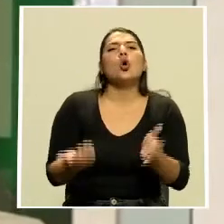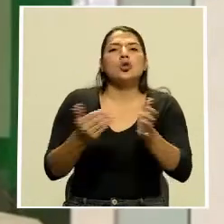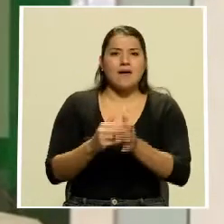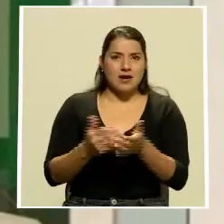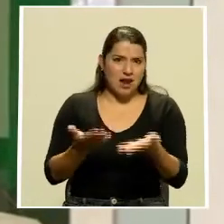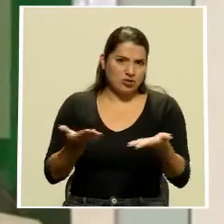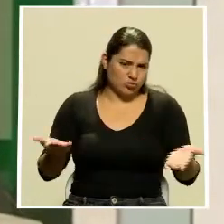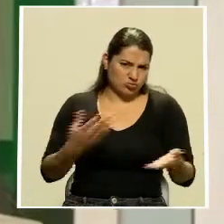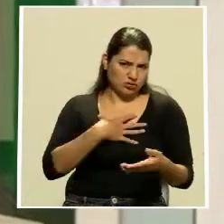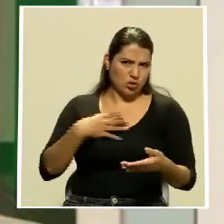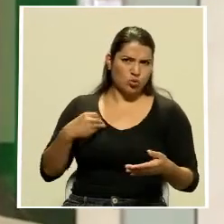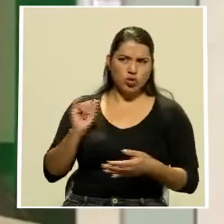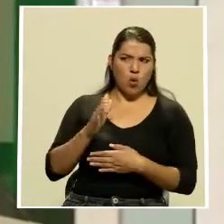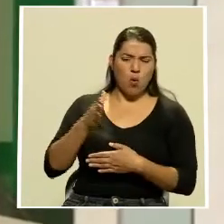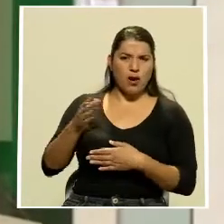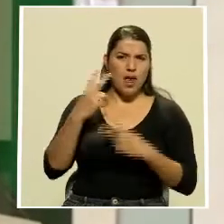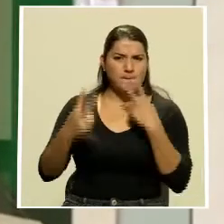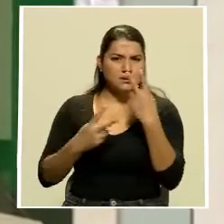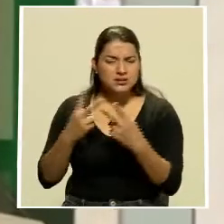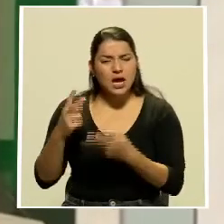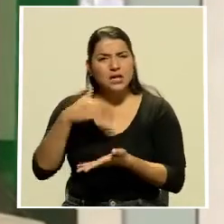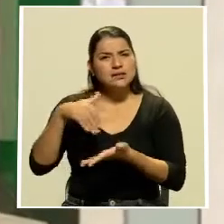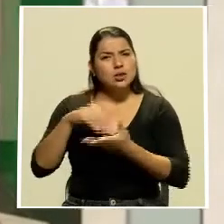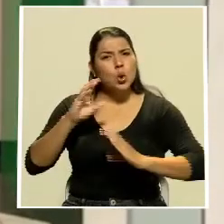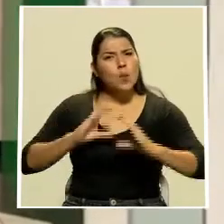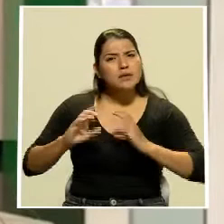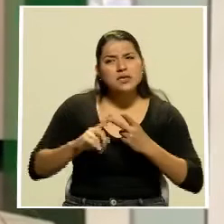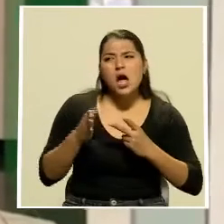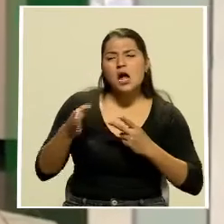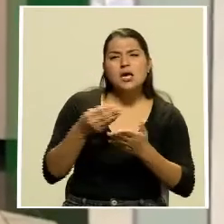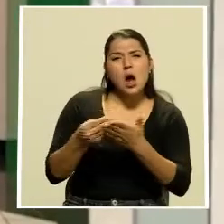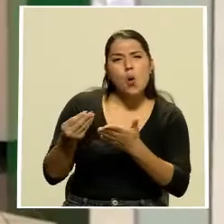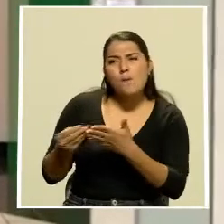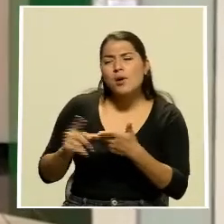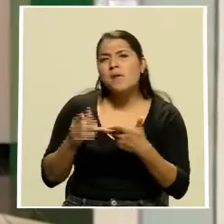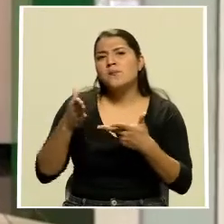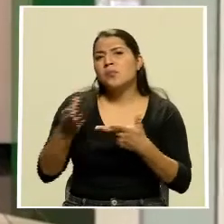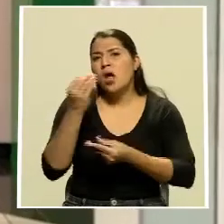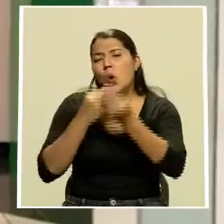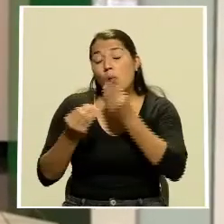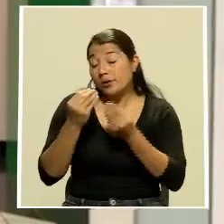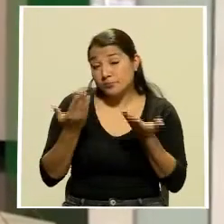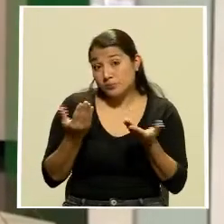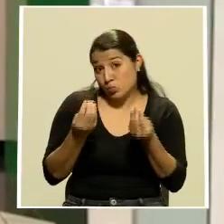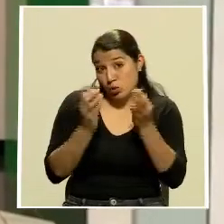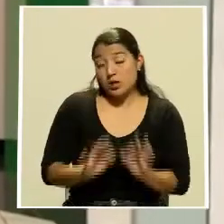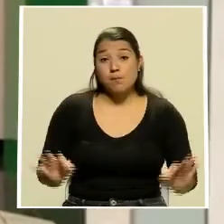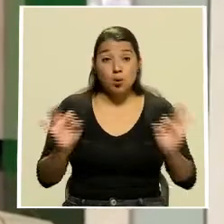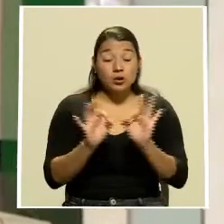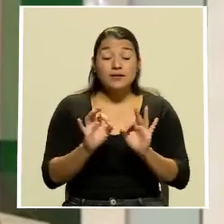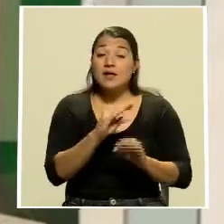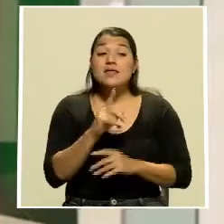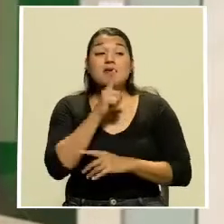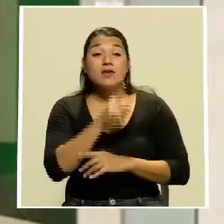visitar el centro comercial, comprar la gastronomía, etc. Muy, muy importante y de verdad que